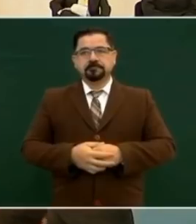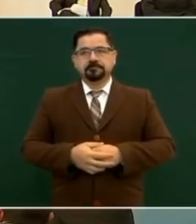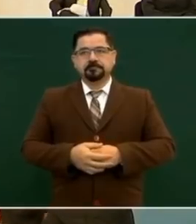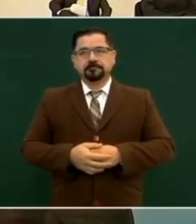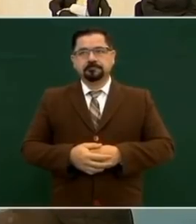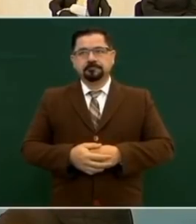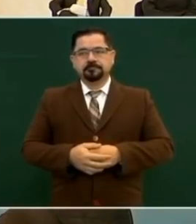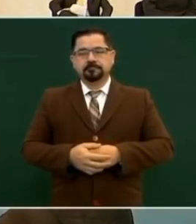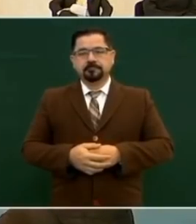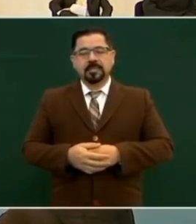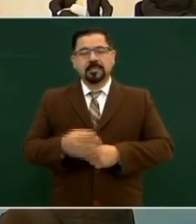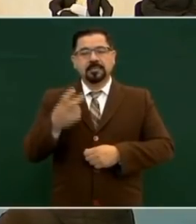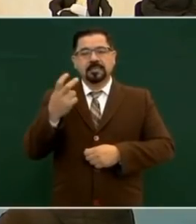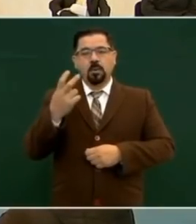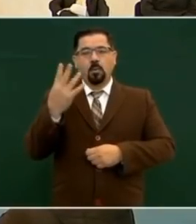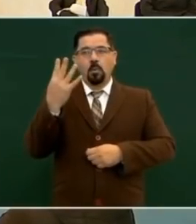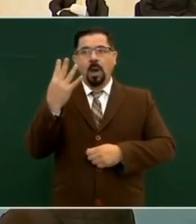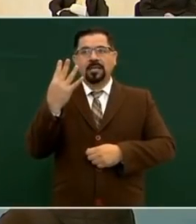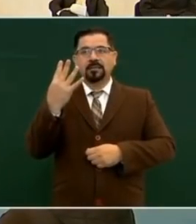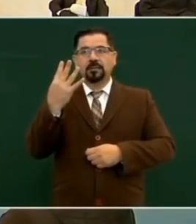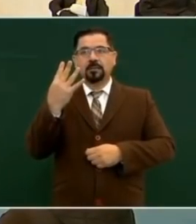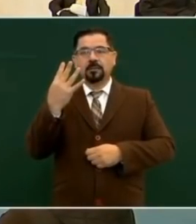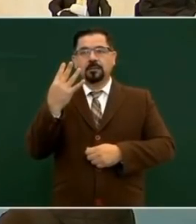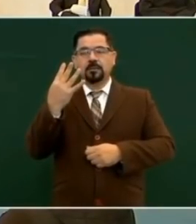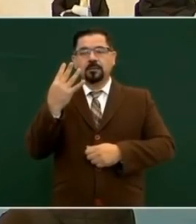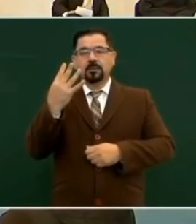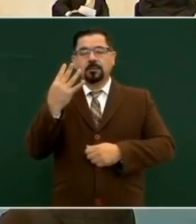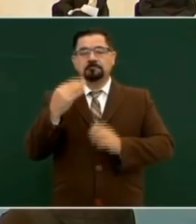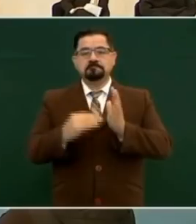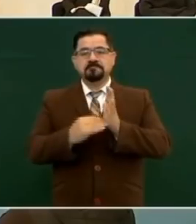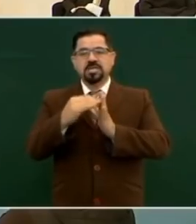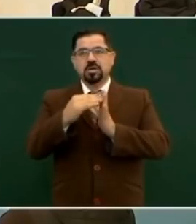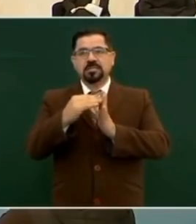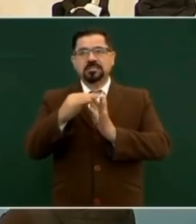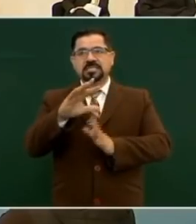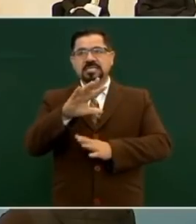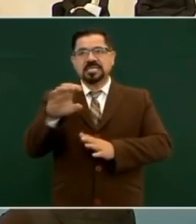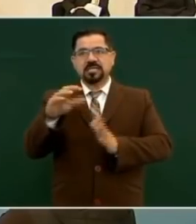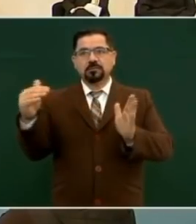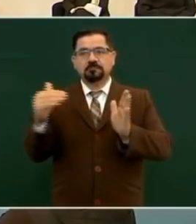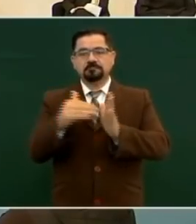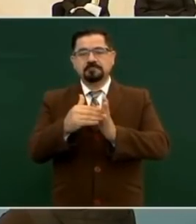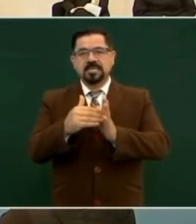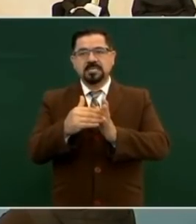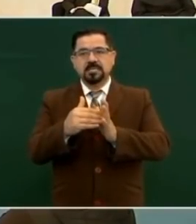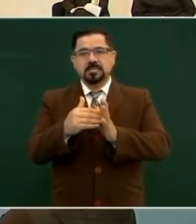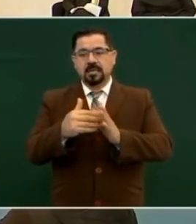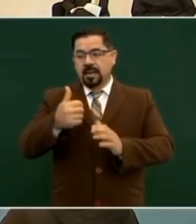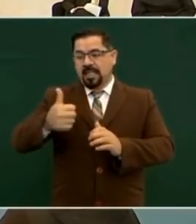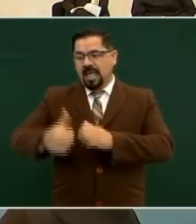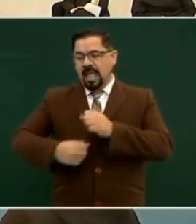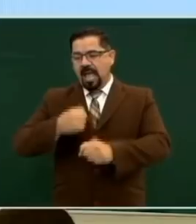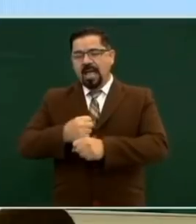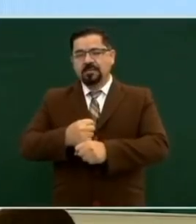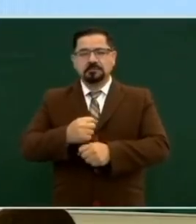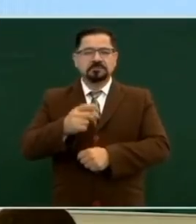Este es 4.500.000 al año. Quiere decir